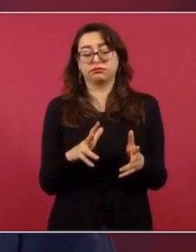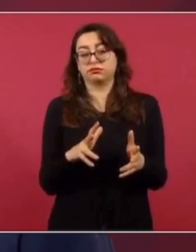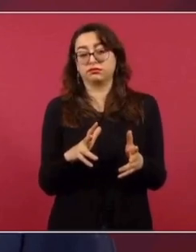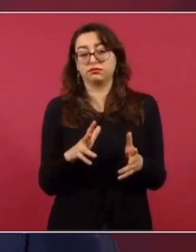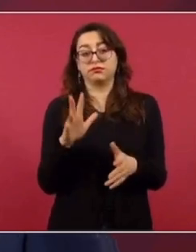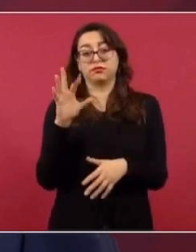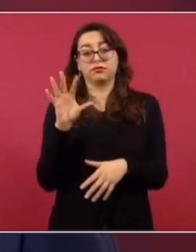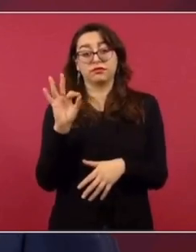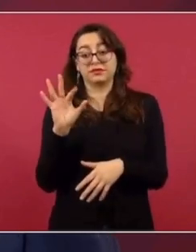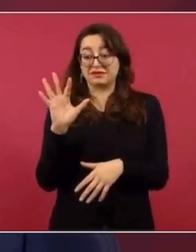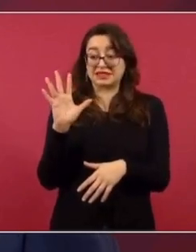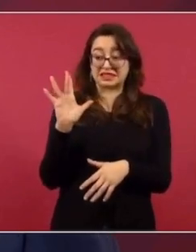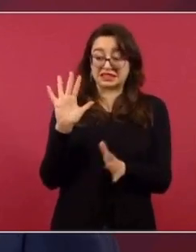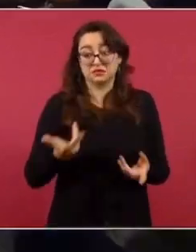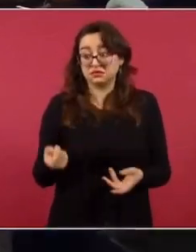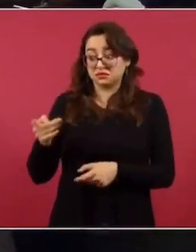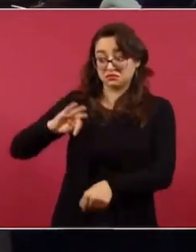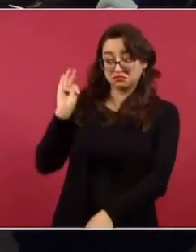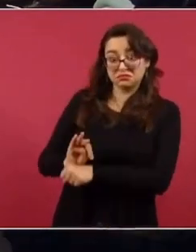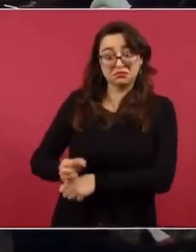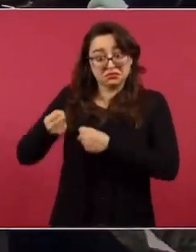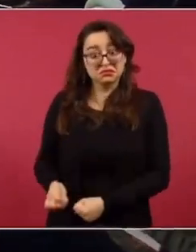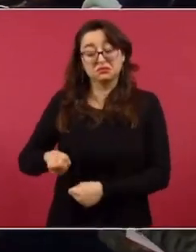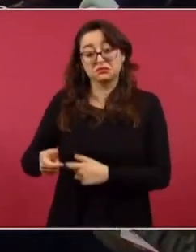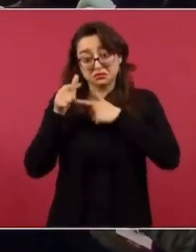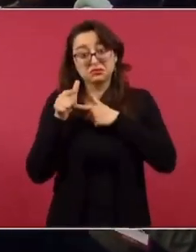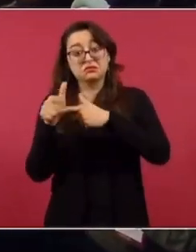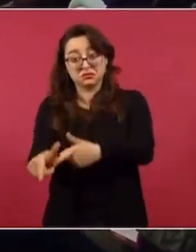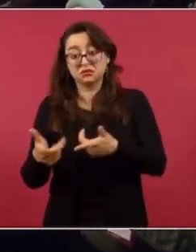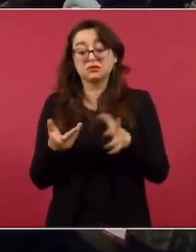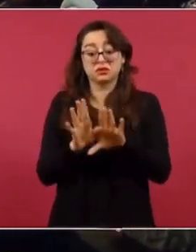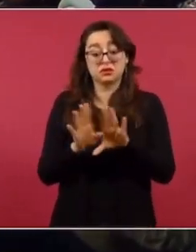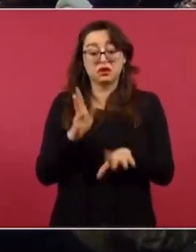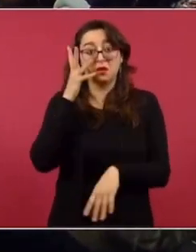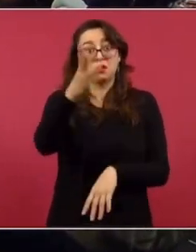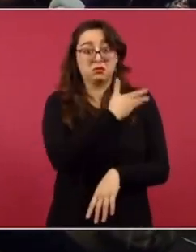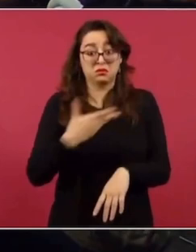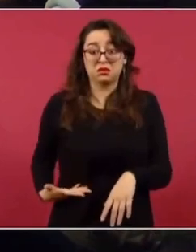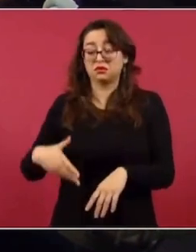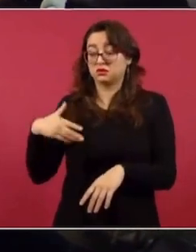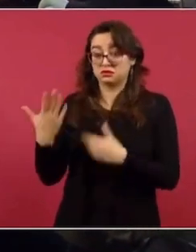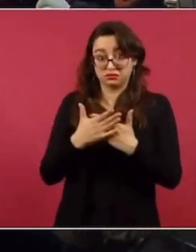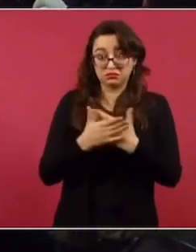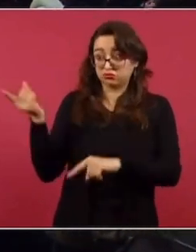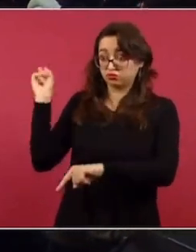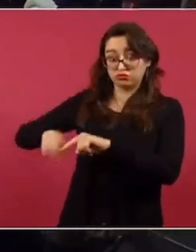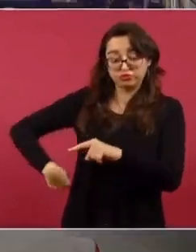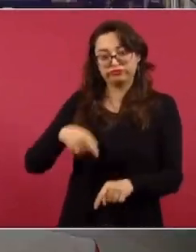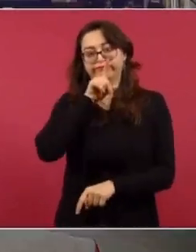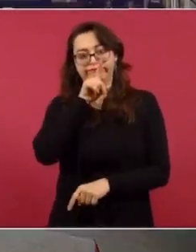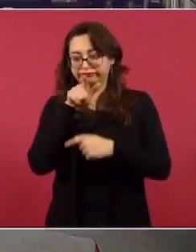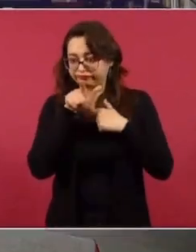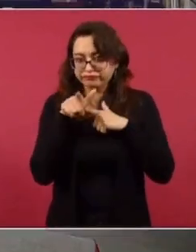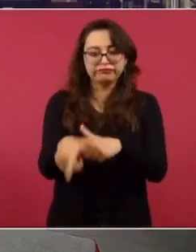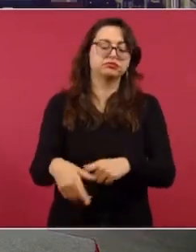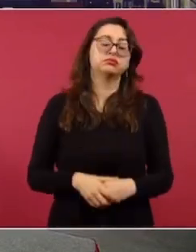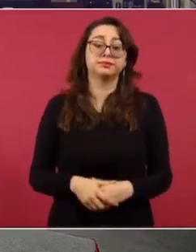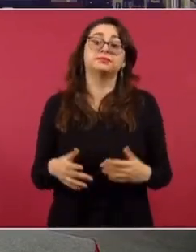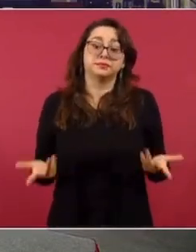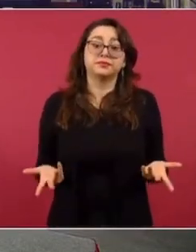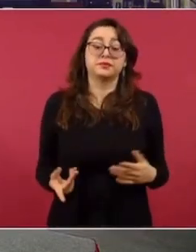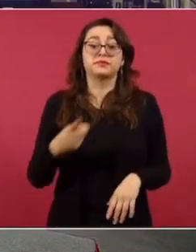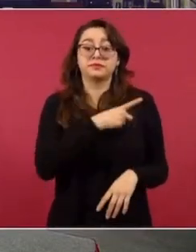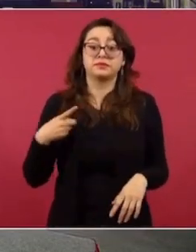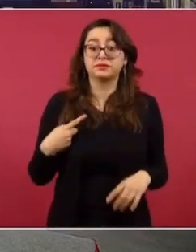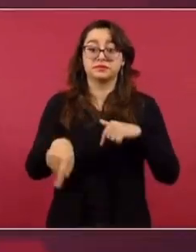de 40 a 50 mil obreros. Lo importante dentro de Pemex para que esta estrategia de yacimientos nuevos permanezca aún después de su mandato. Lo tienen que hacer, lo tienen que hacer, porque